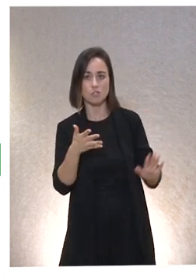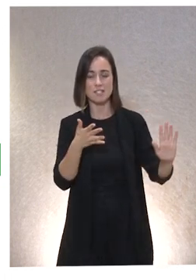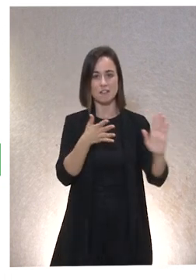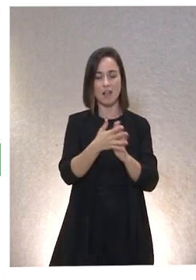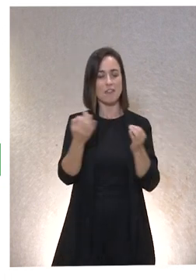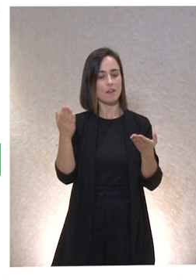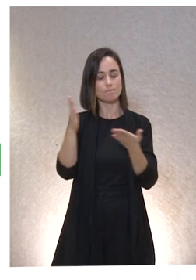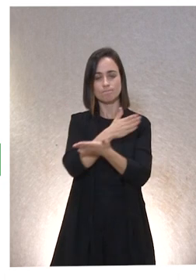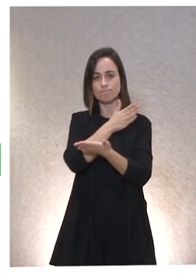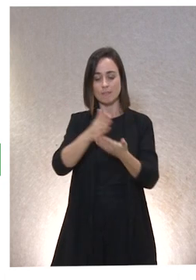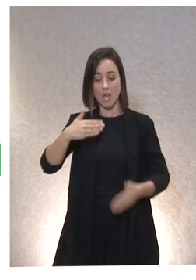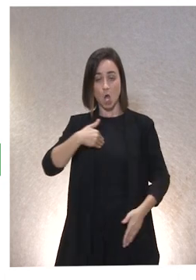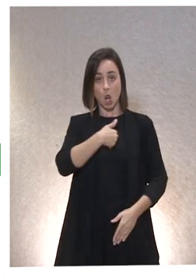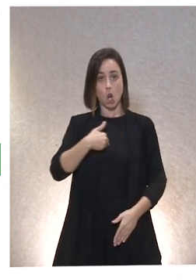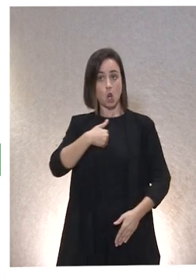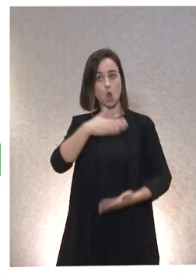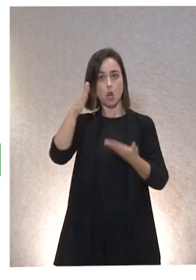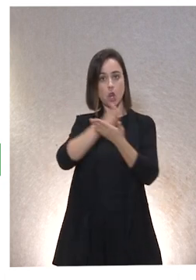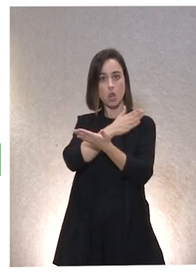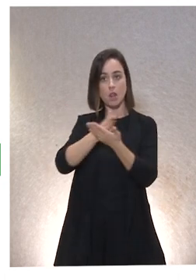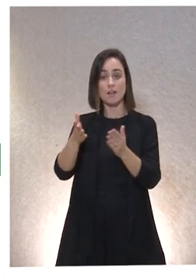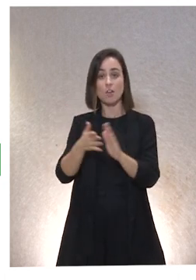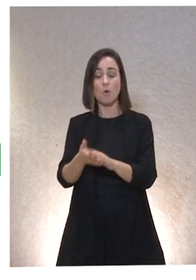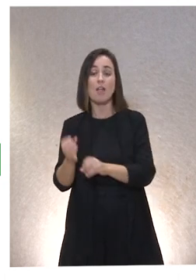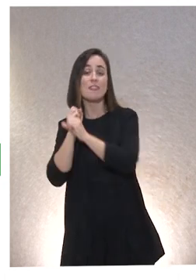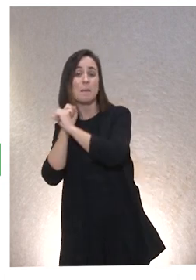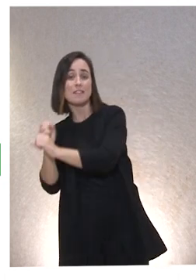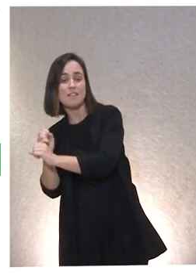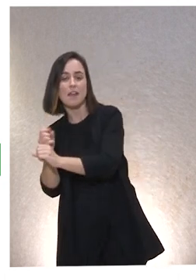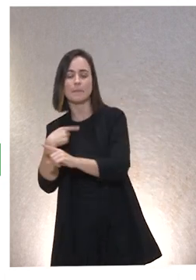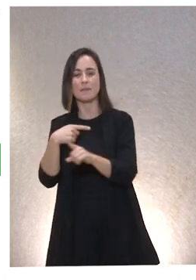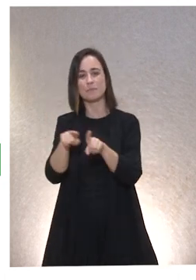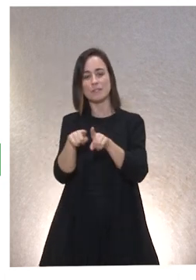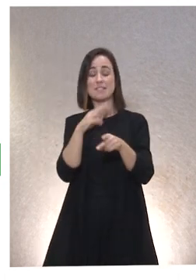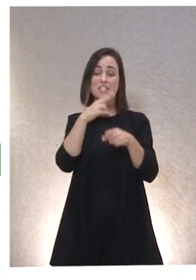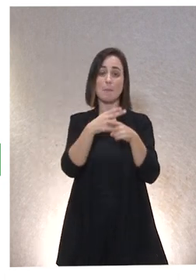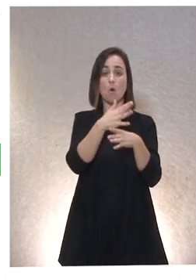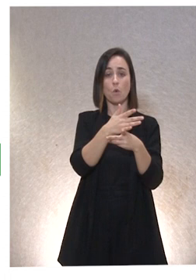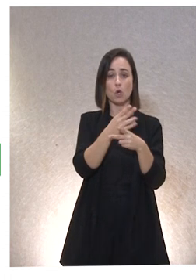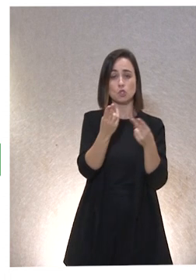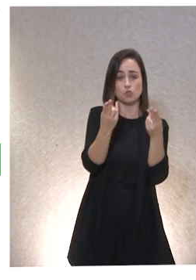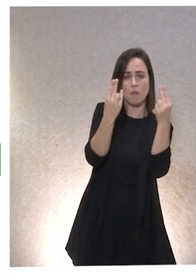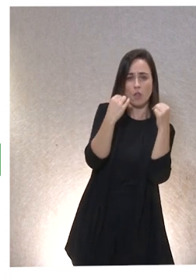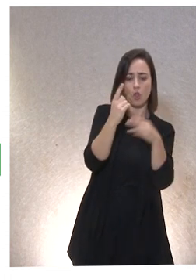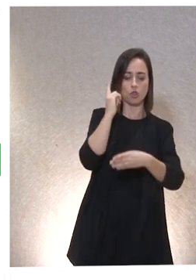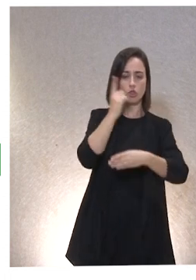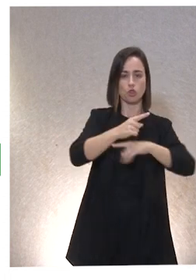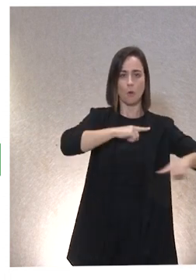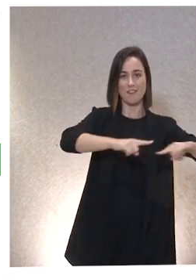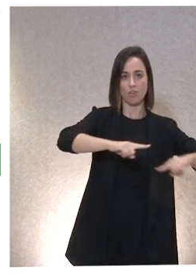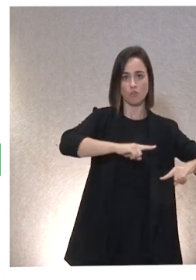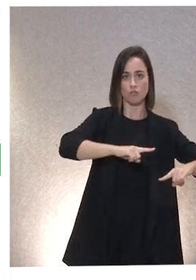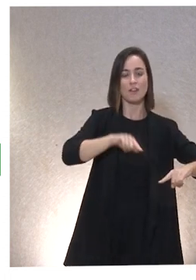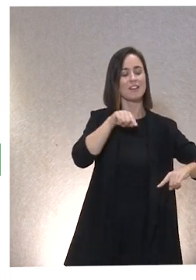contundencia dependencia del juego sumisión-dominación. Esto es absolutamente fundamental.